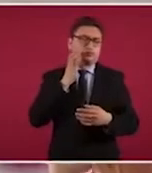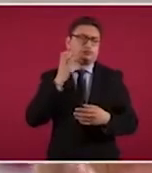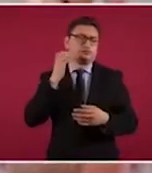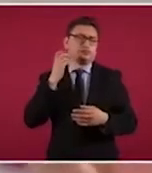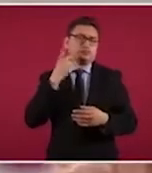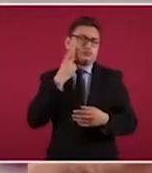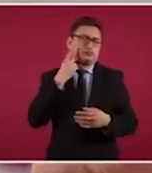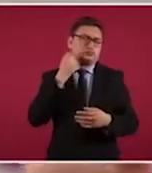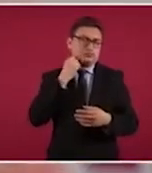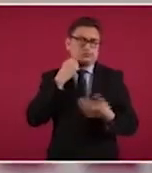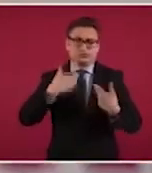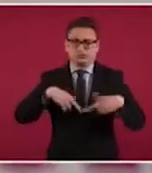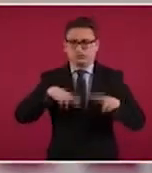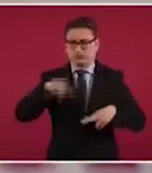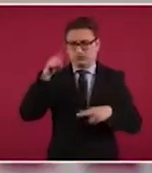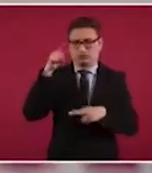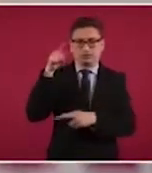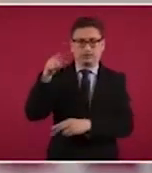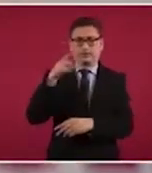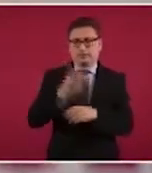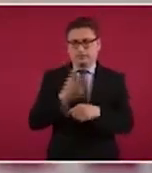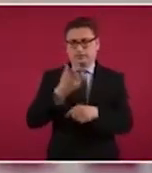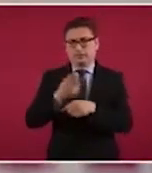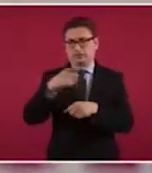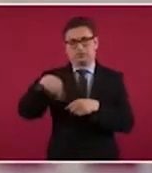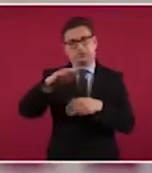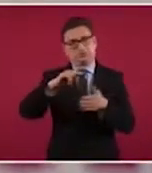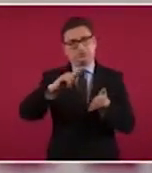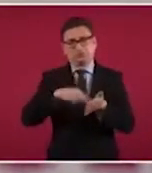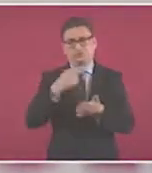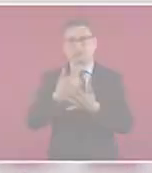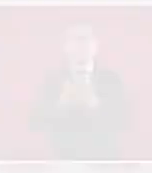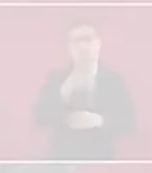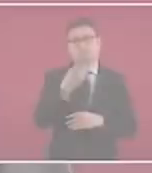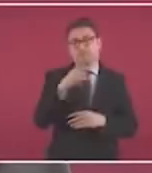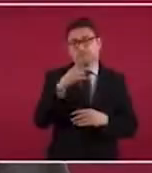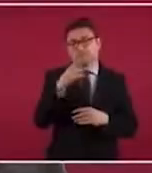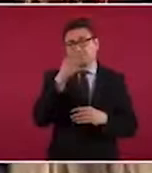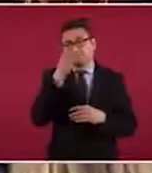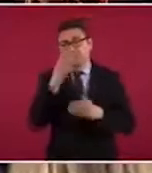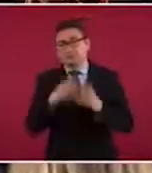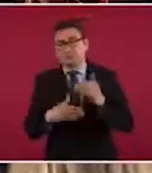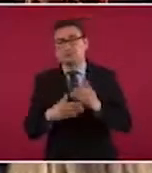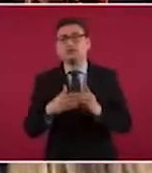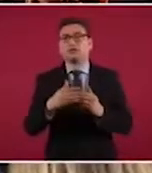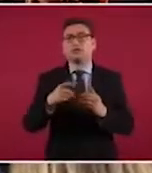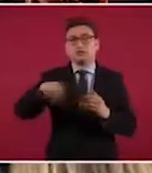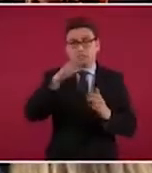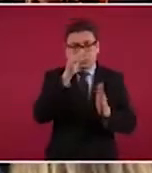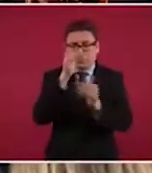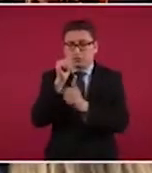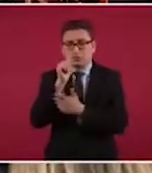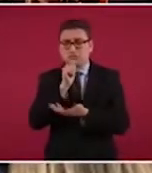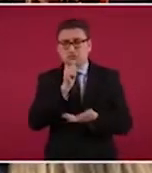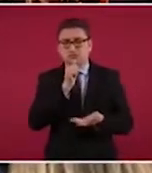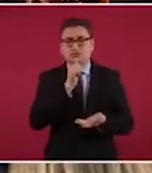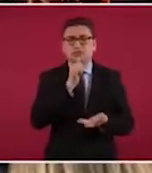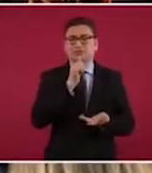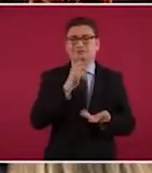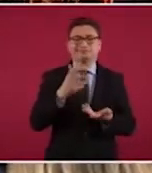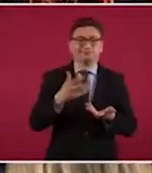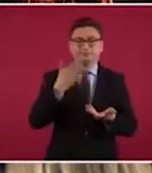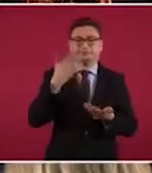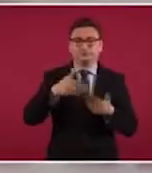la ratificación de este instrumento jurídico. México ya cumplió. Lejos de llegar a un acuerdo, en las